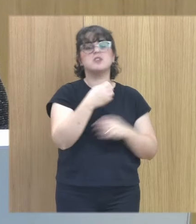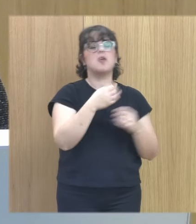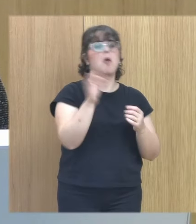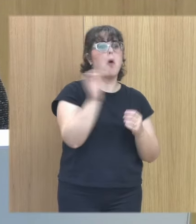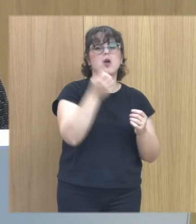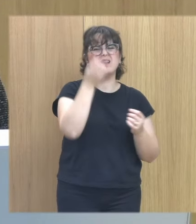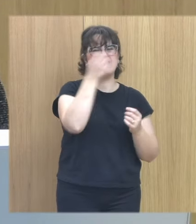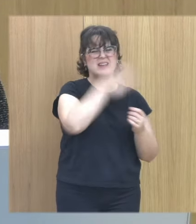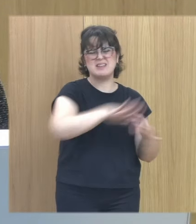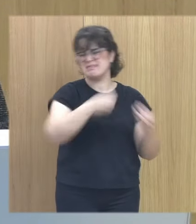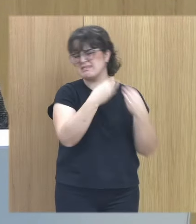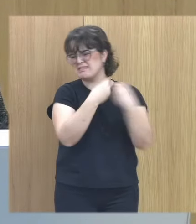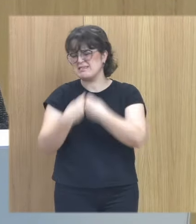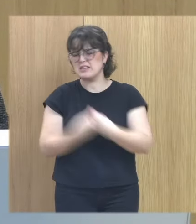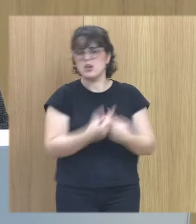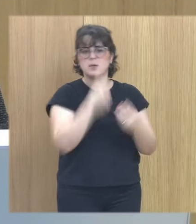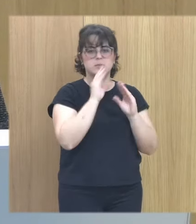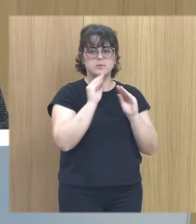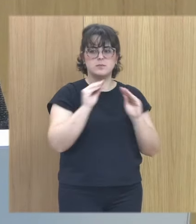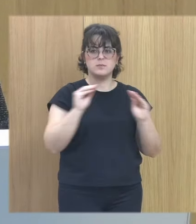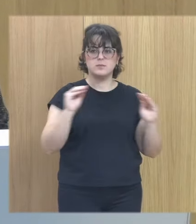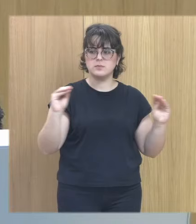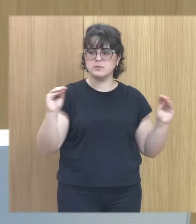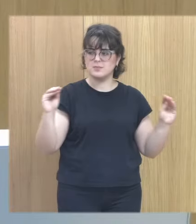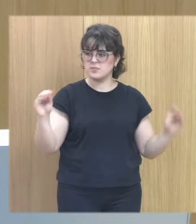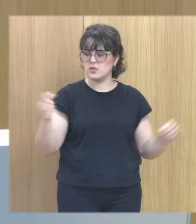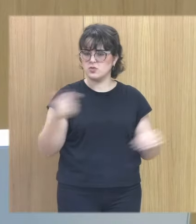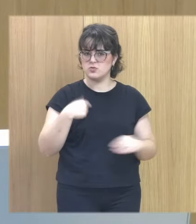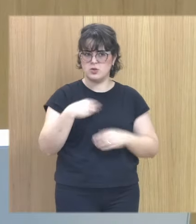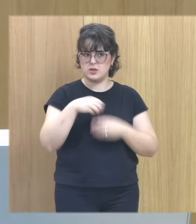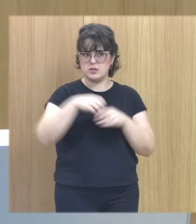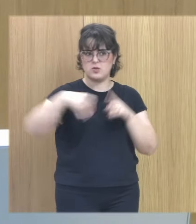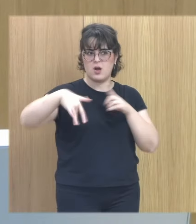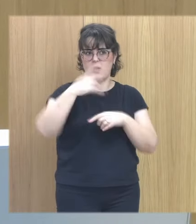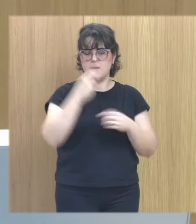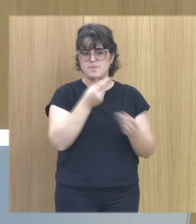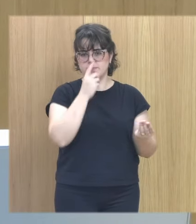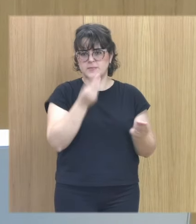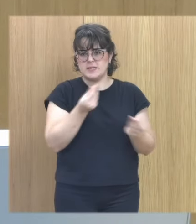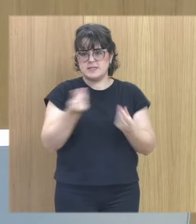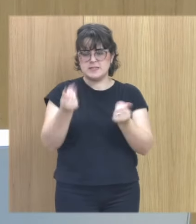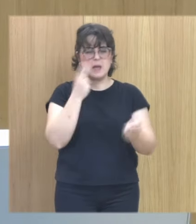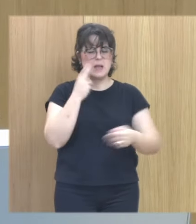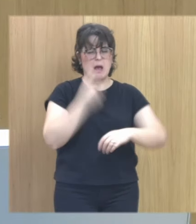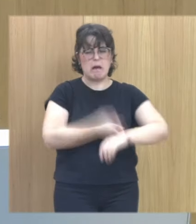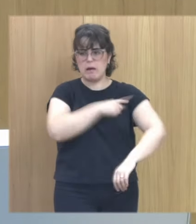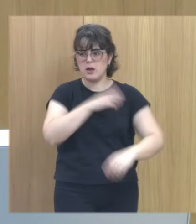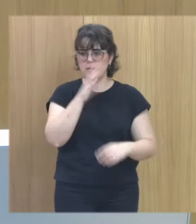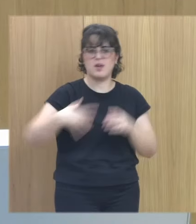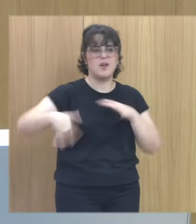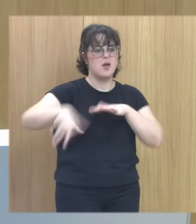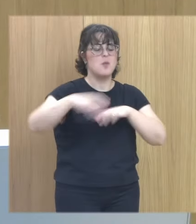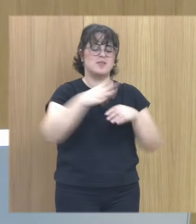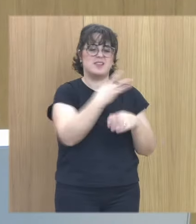niños juntos y lo que oigo es silencio lo que tengo es terror en el aire porque 1200 niños juntos se mueven